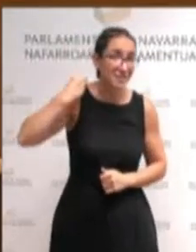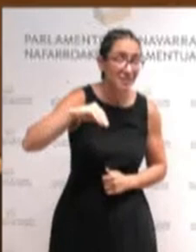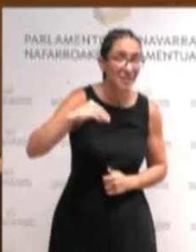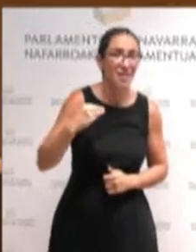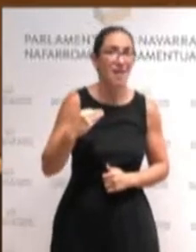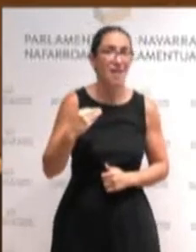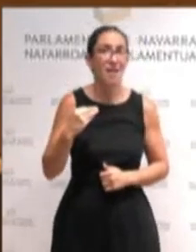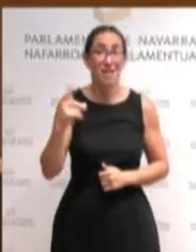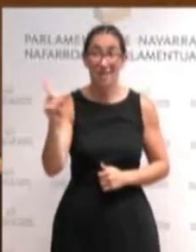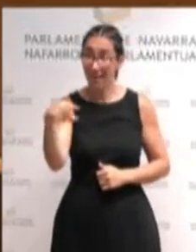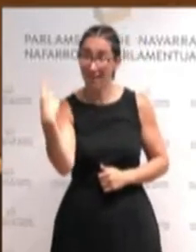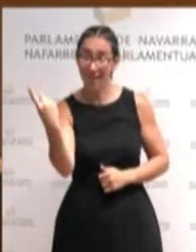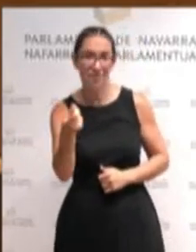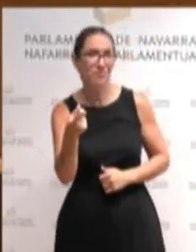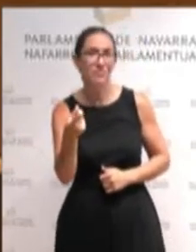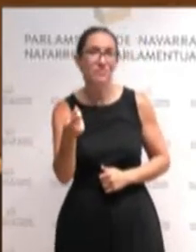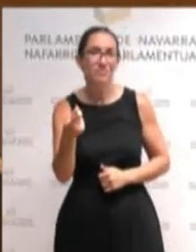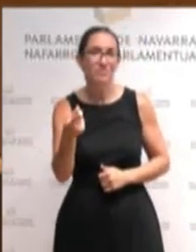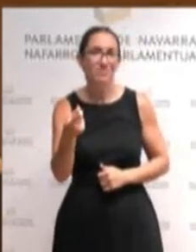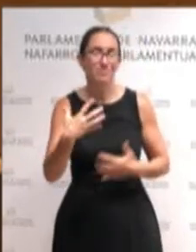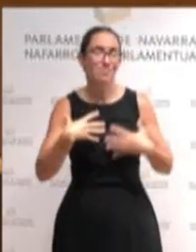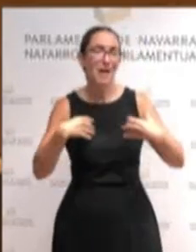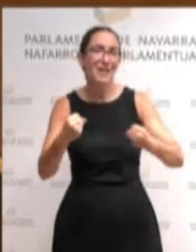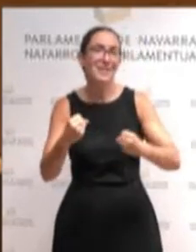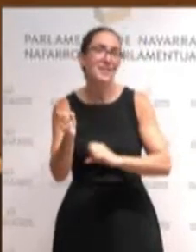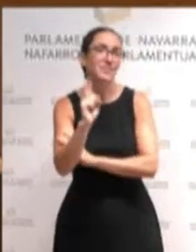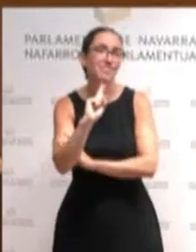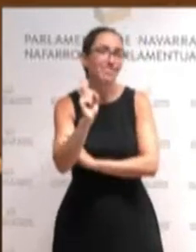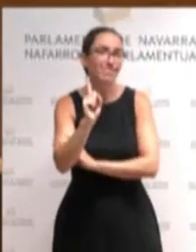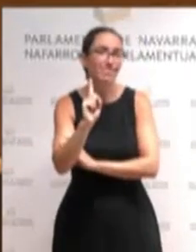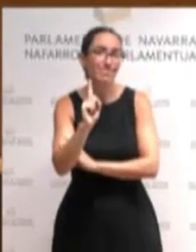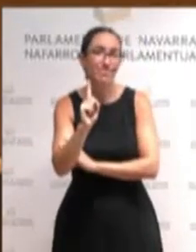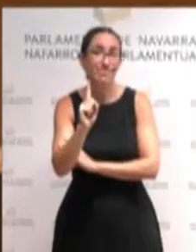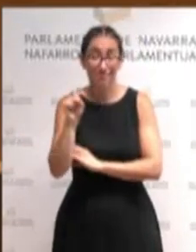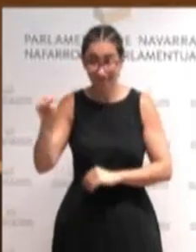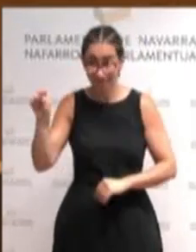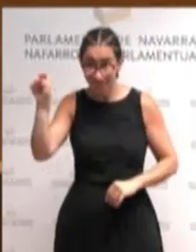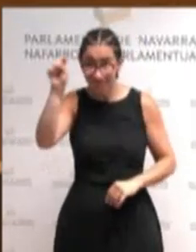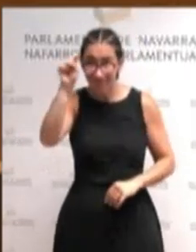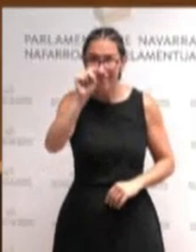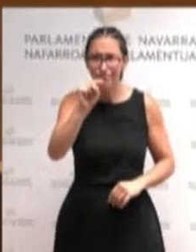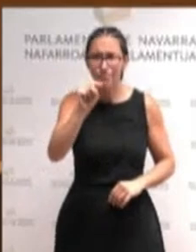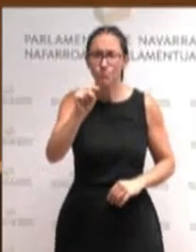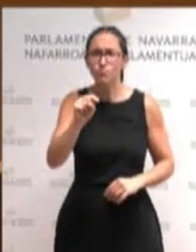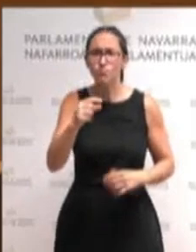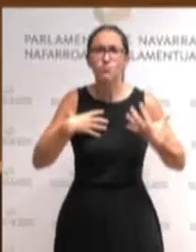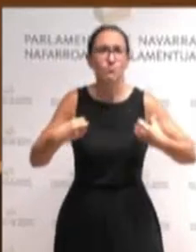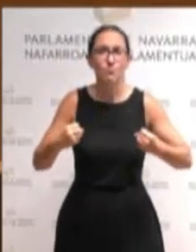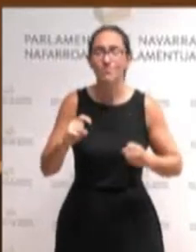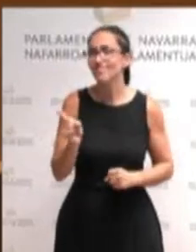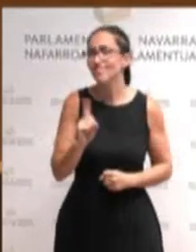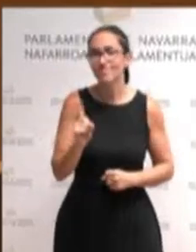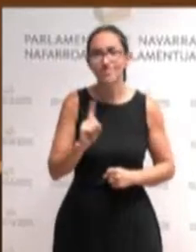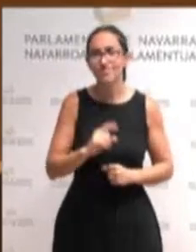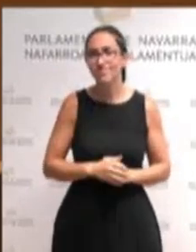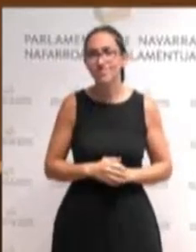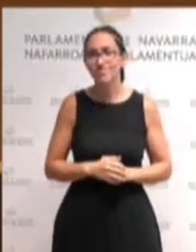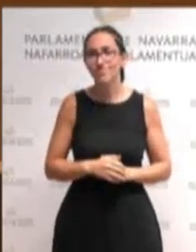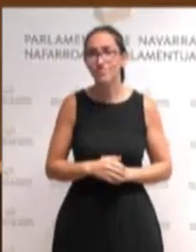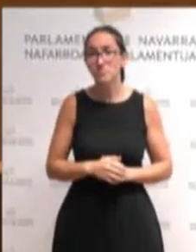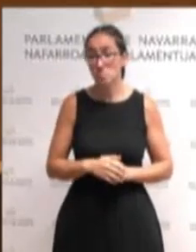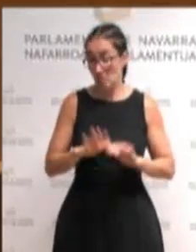valientes. No se atrevieron a dar el paso. Pero hoy, dos meses después de la